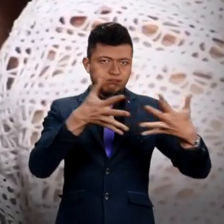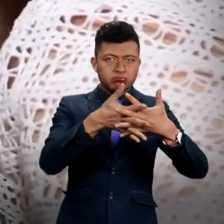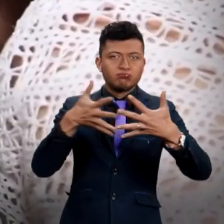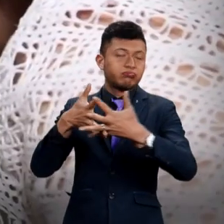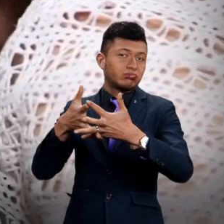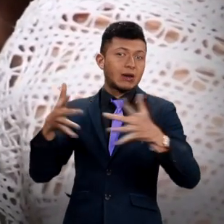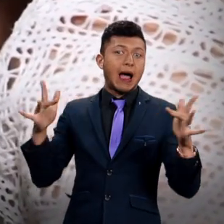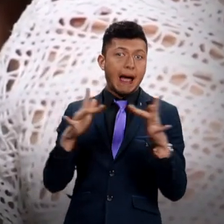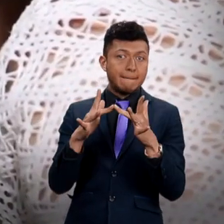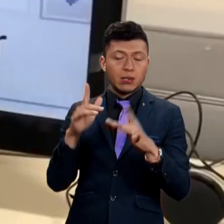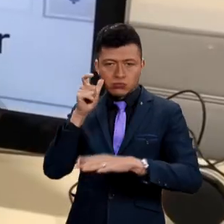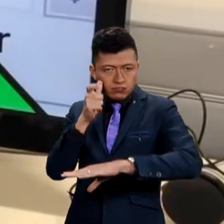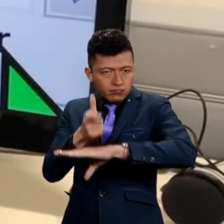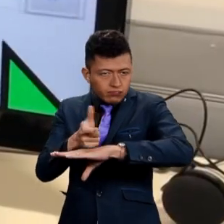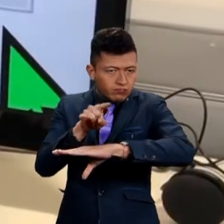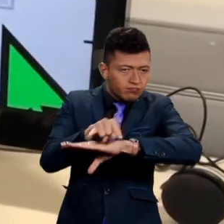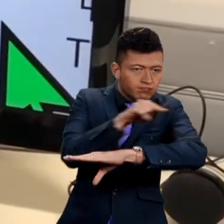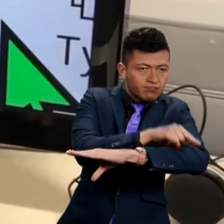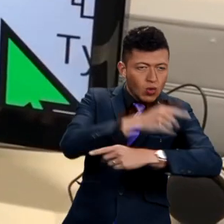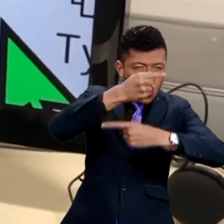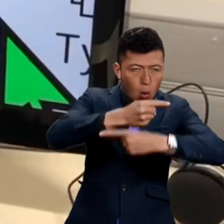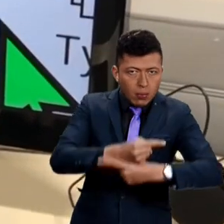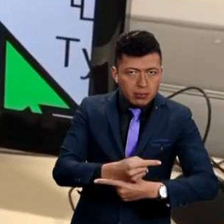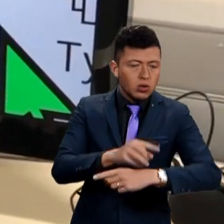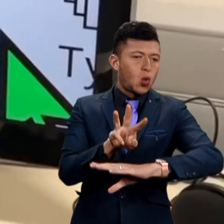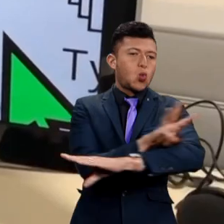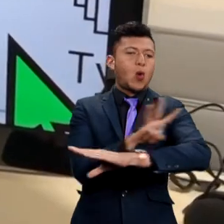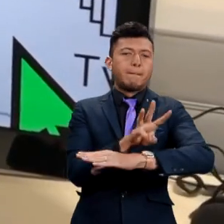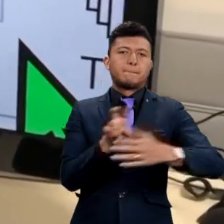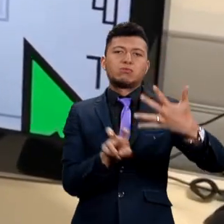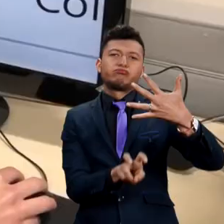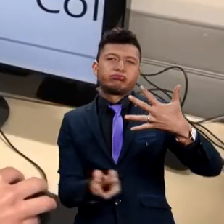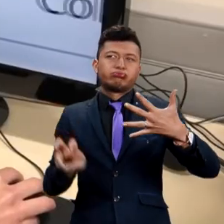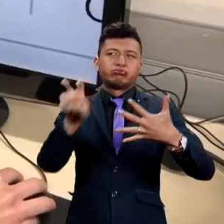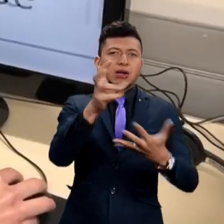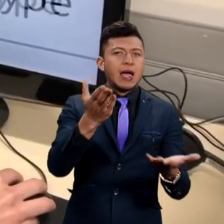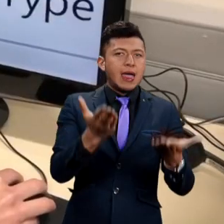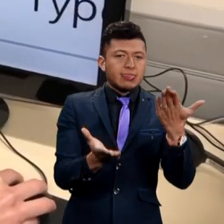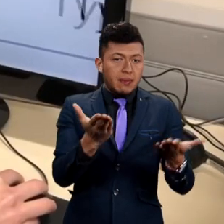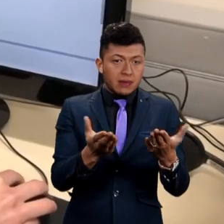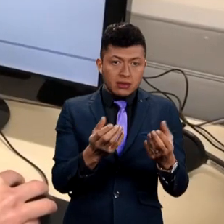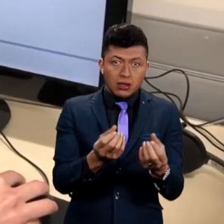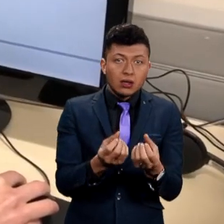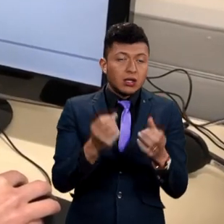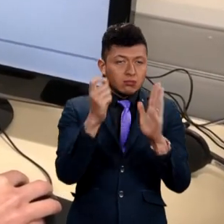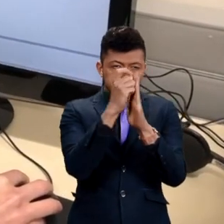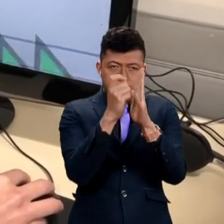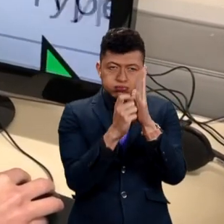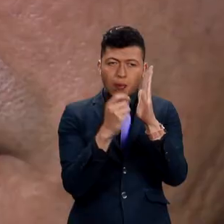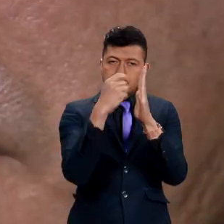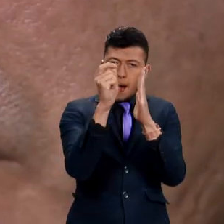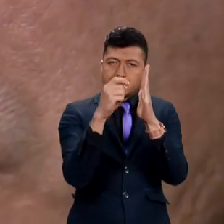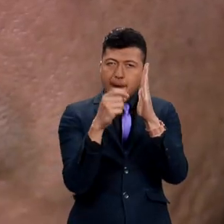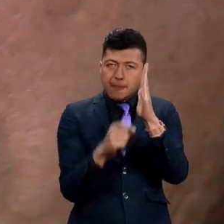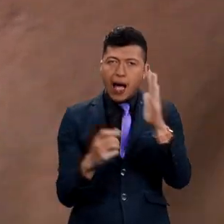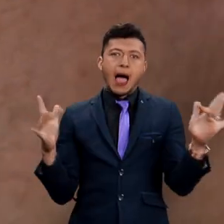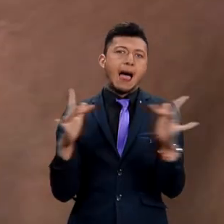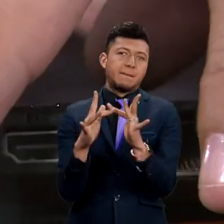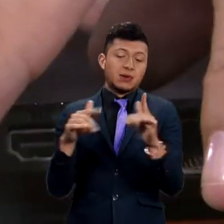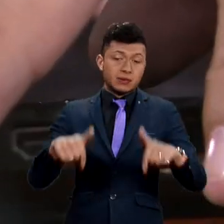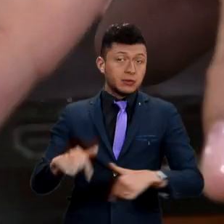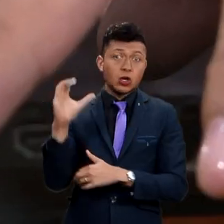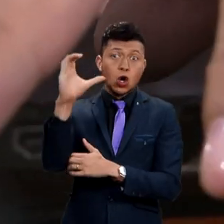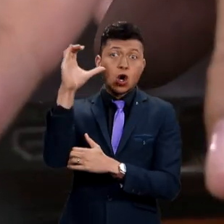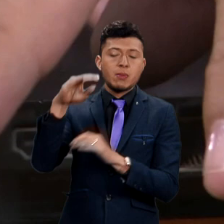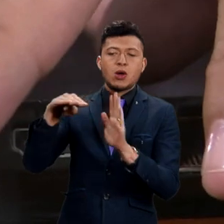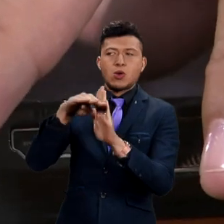diseño amigable y la compatibilidad. Y una auditoría de acuerdo al nivel de cumplimiento ubica el sitio web en una escala de acuerdo a la cantidad de pautas